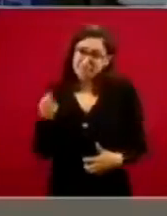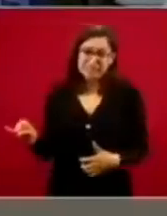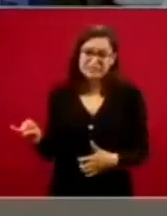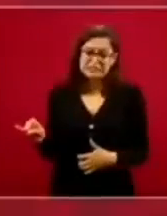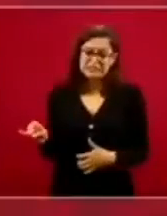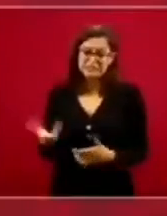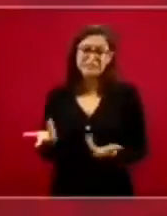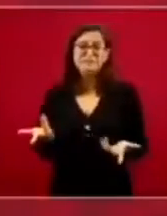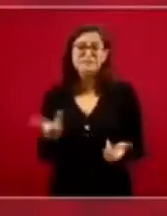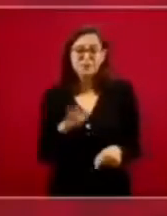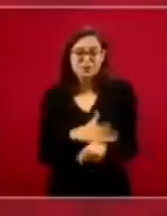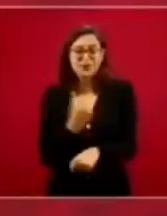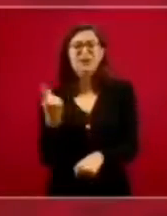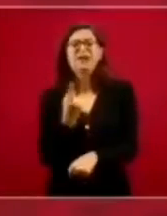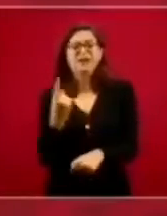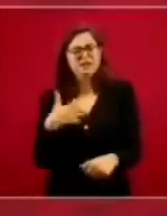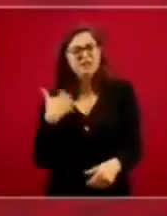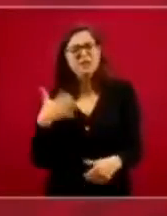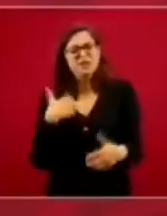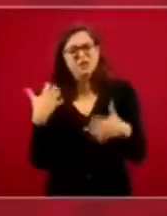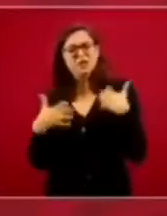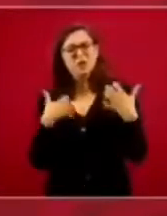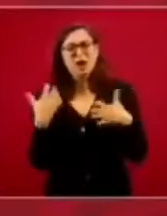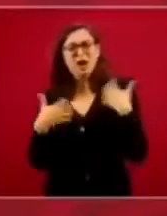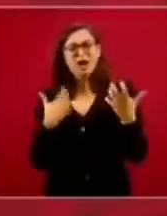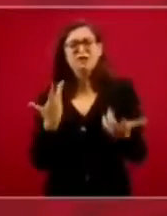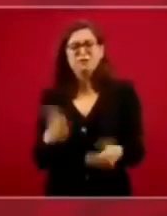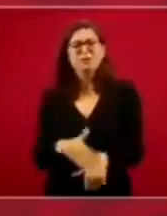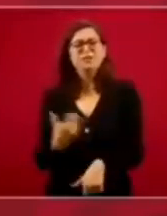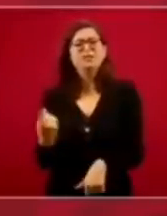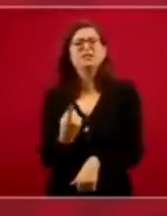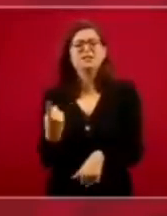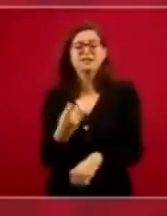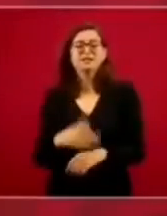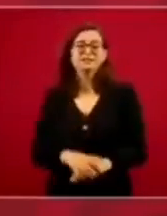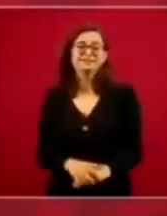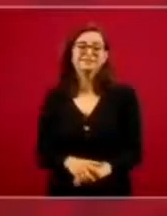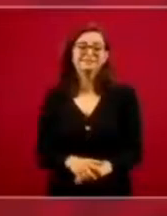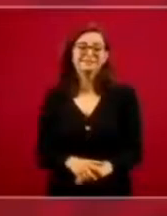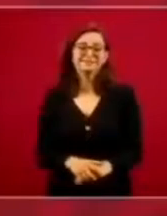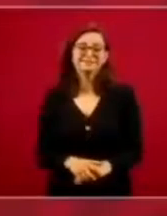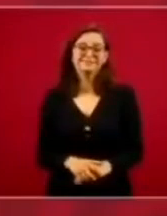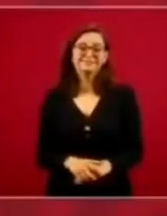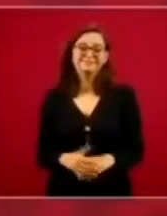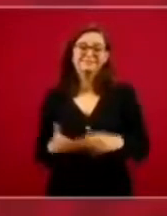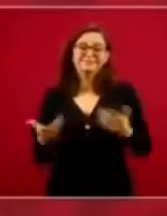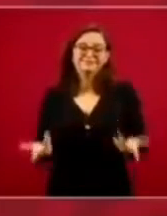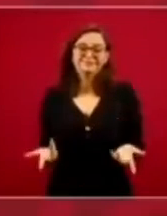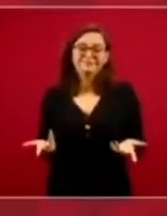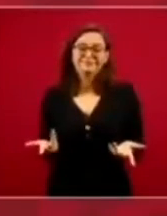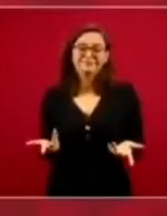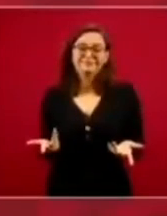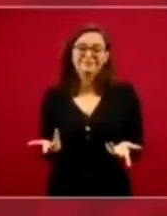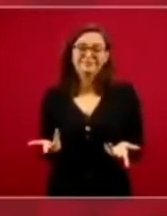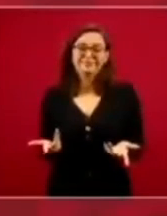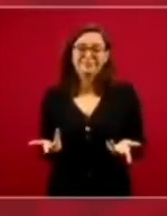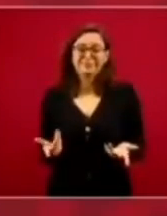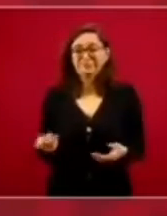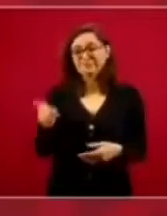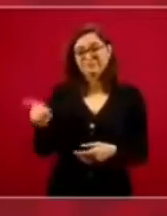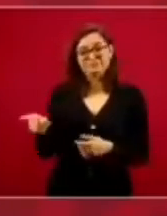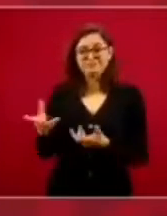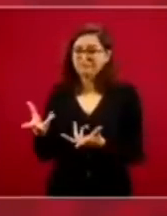¿Por qué? Bueno, Aguilar Camín literalmente se sube al tren de